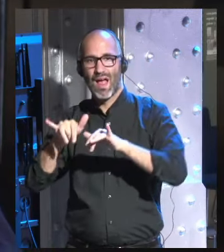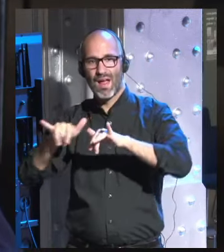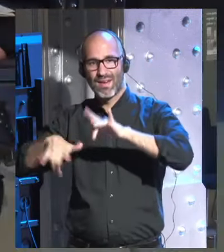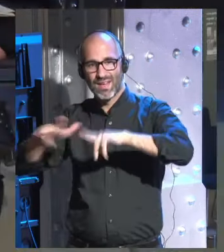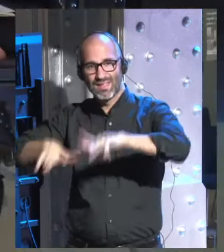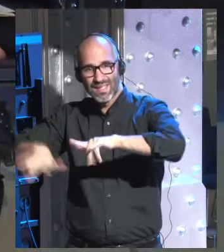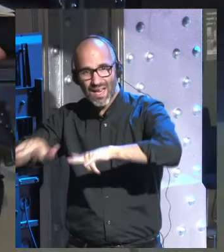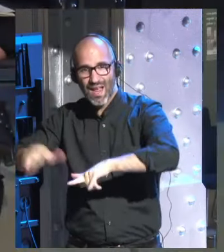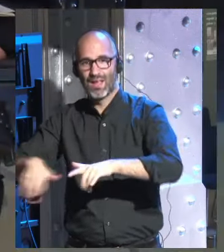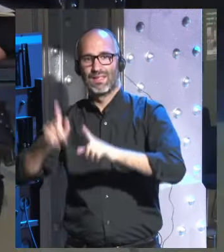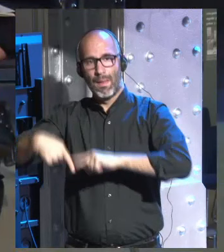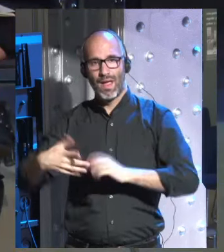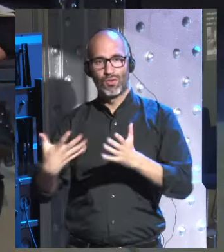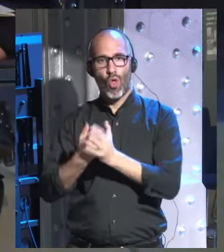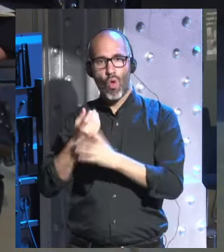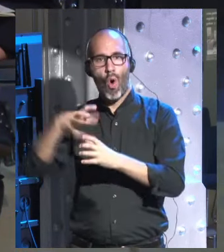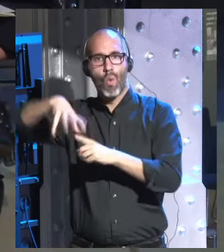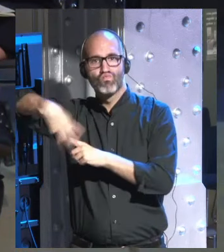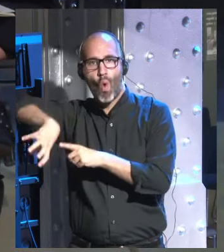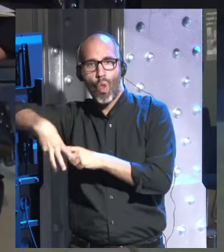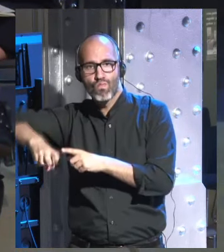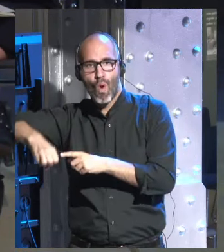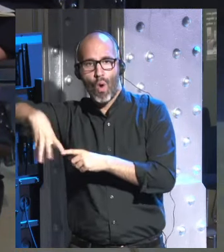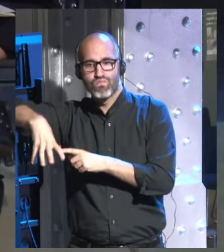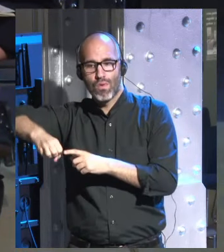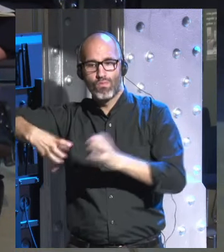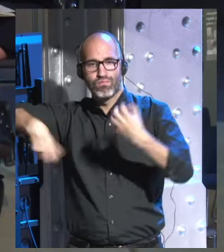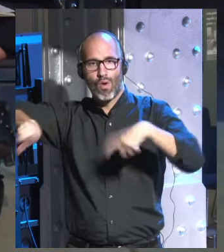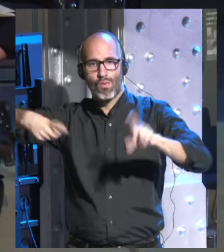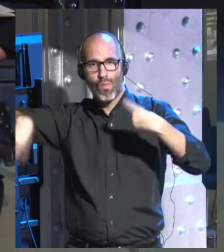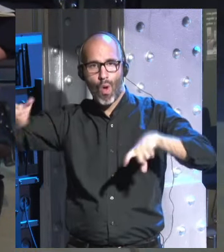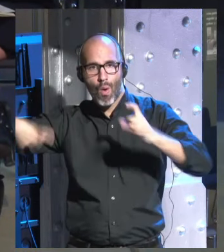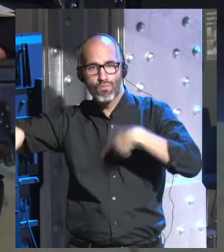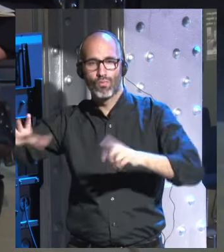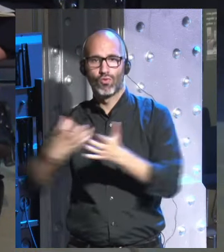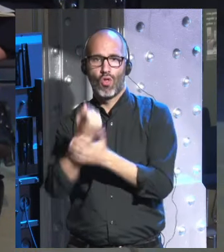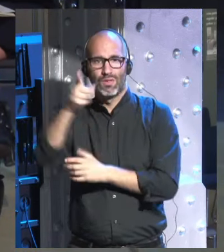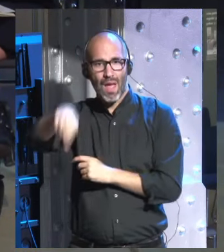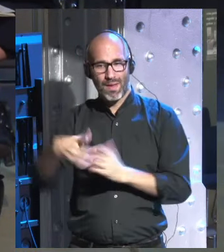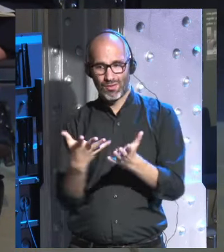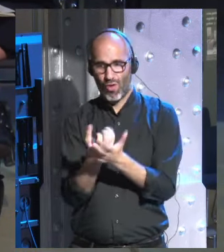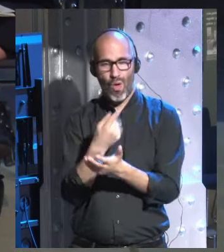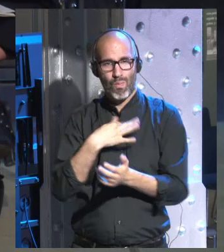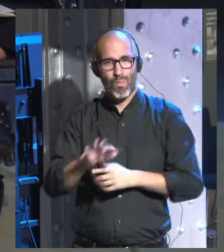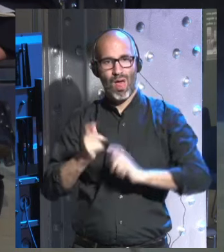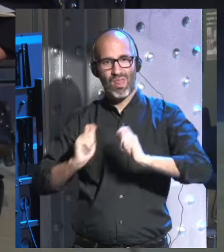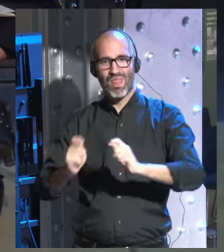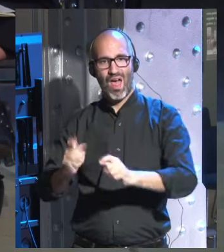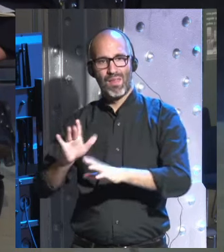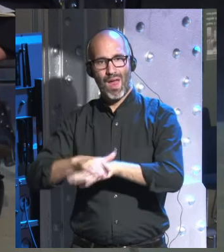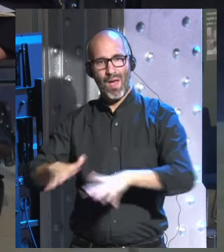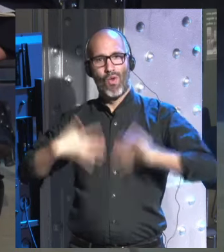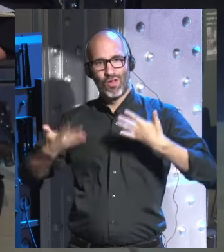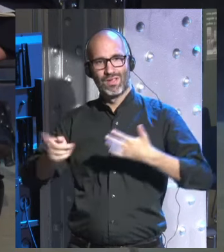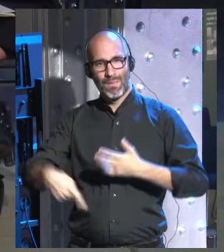los pulpos y animales parecidos tienen emociones que son esenciales para su supervivencia y su reproducción porque la